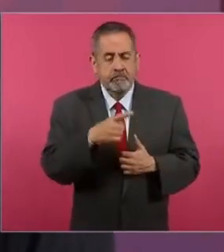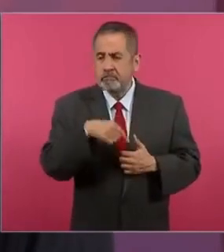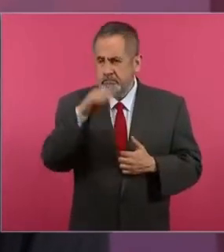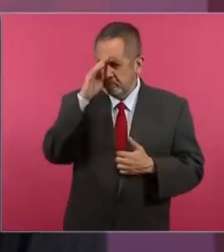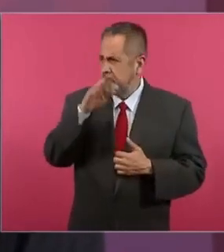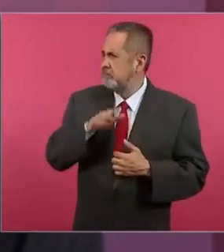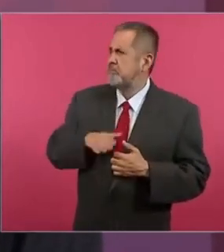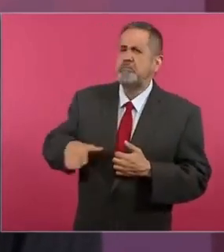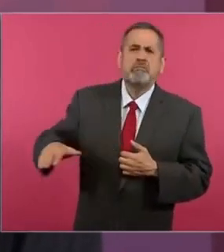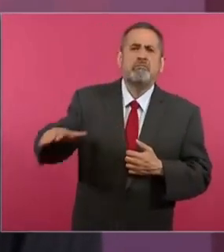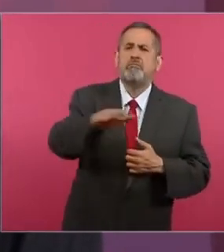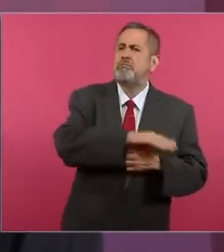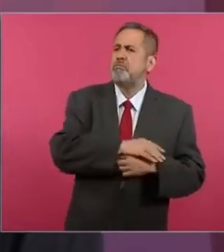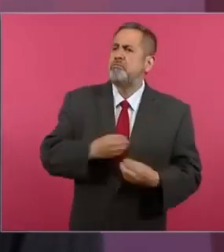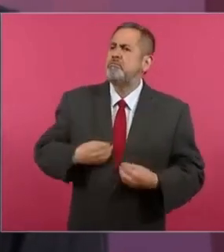ellos,